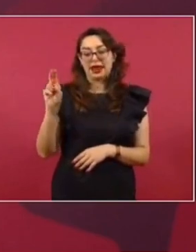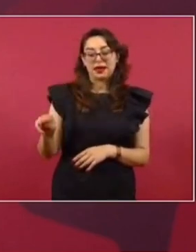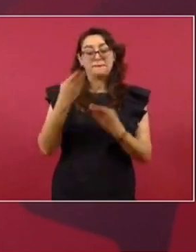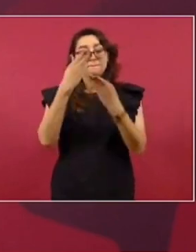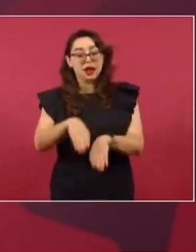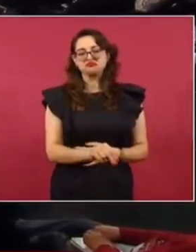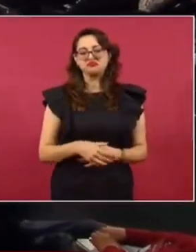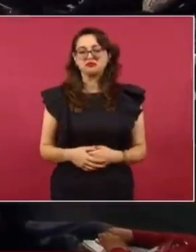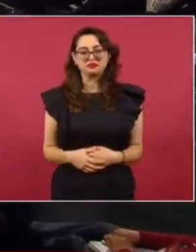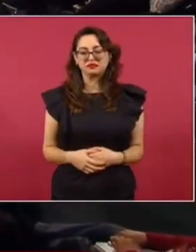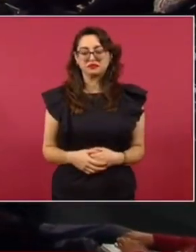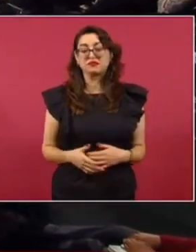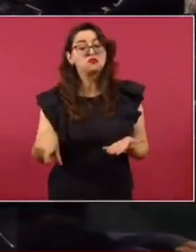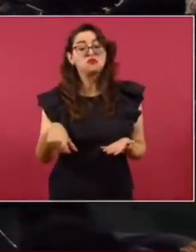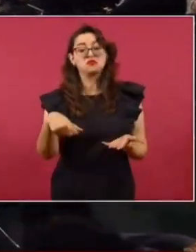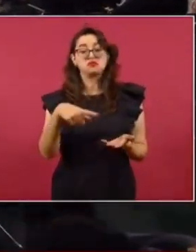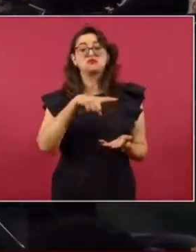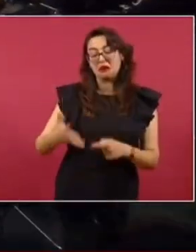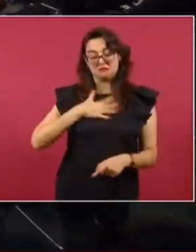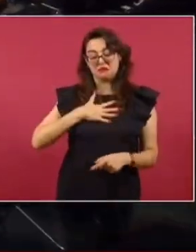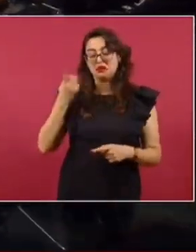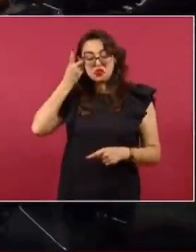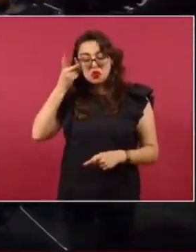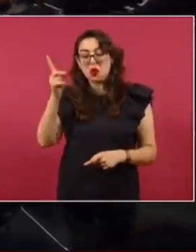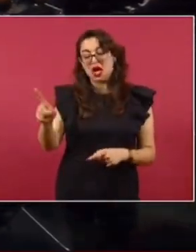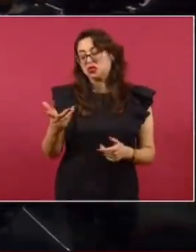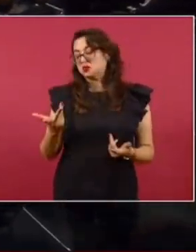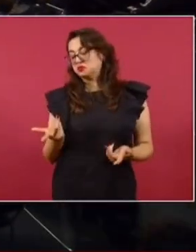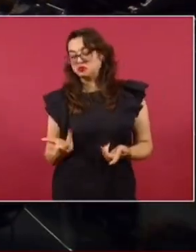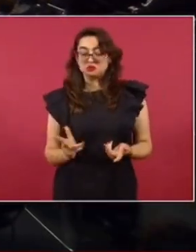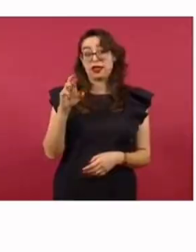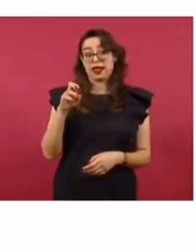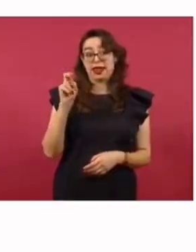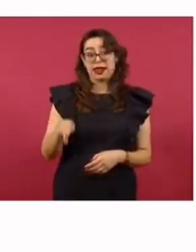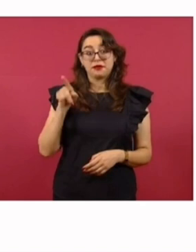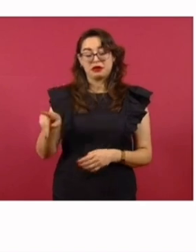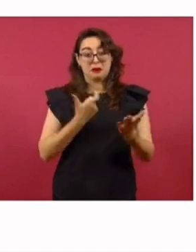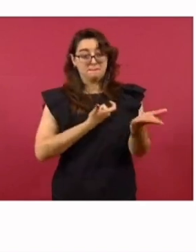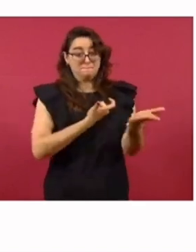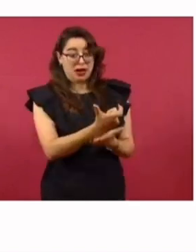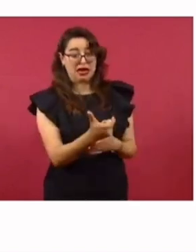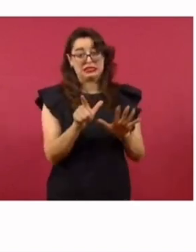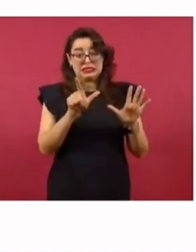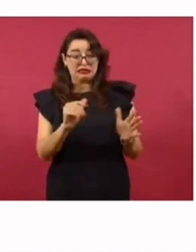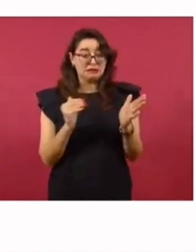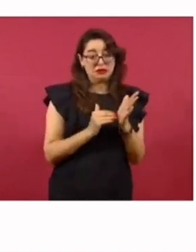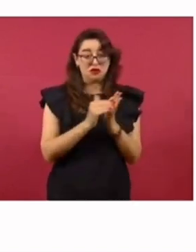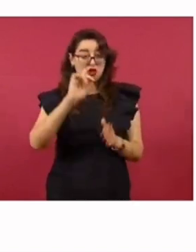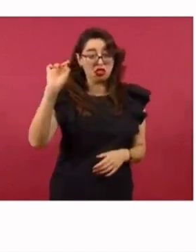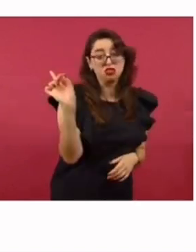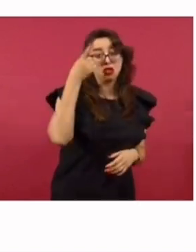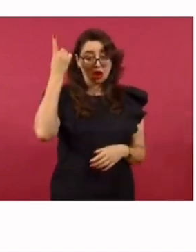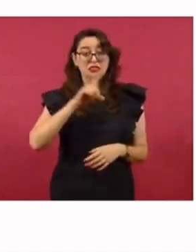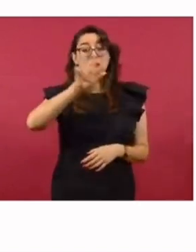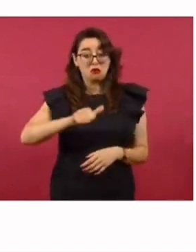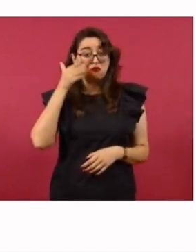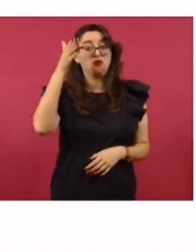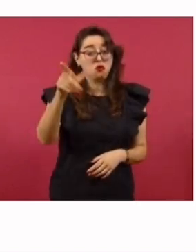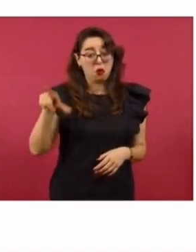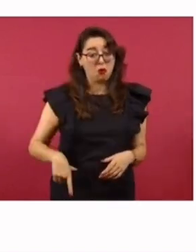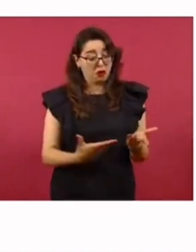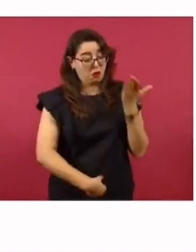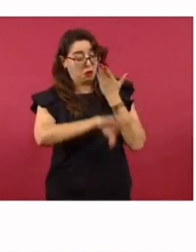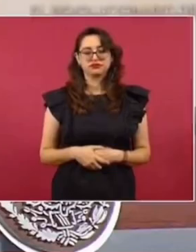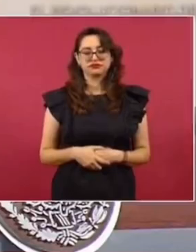México Banamex. Según esto, porque no hay seguridad jurídica en México. Voy a pagar 7 mil millones de dólares por algo que mañana